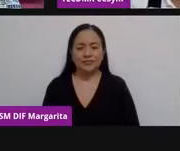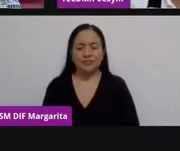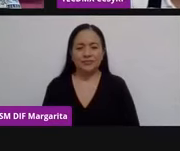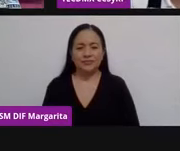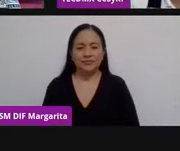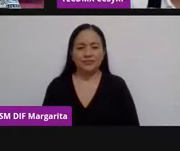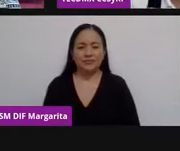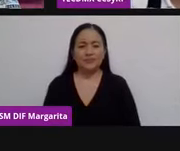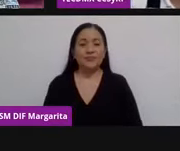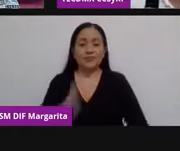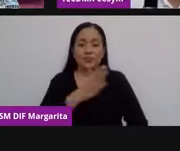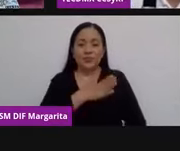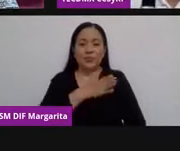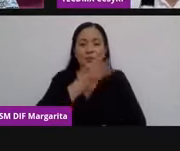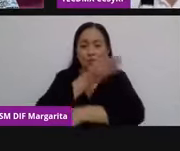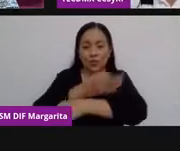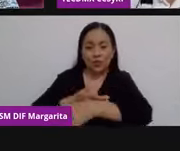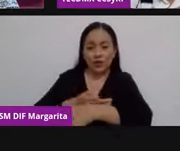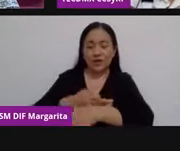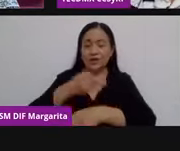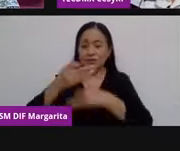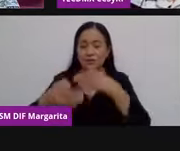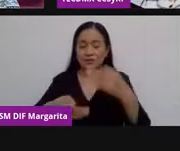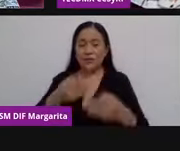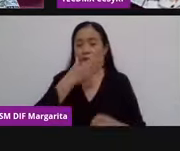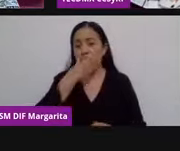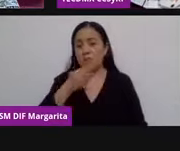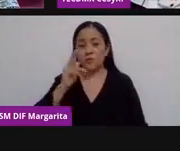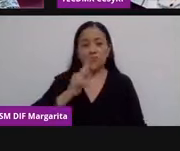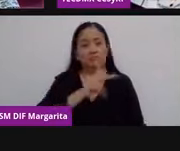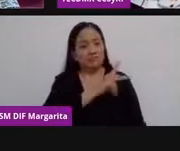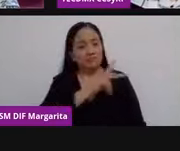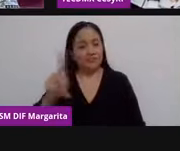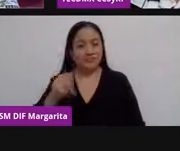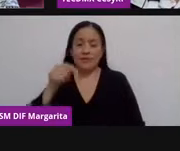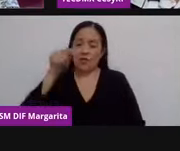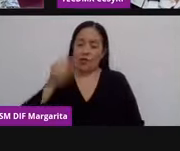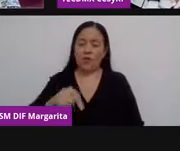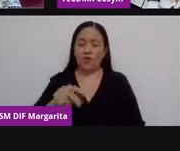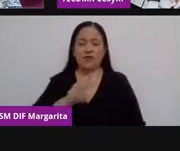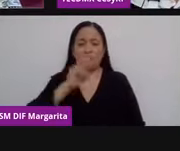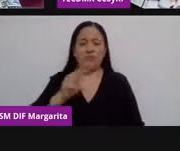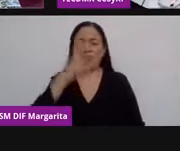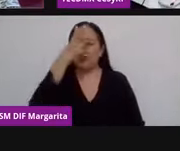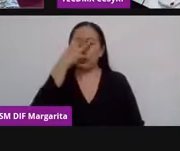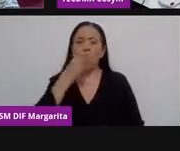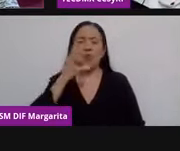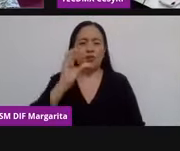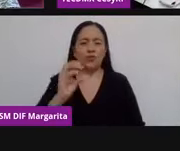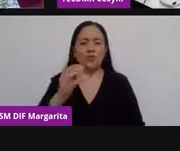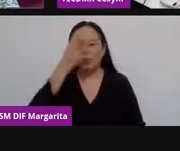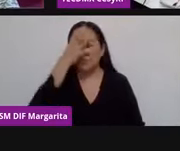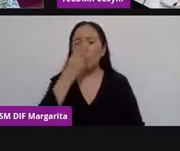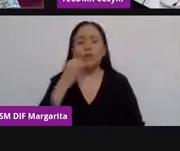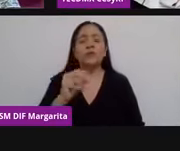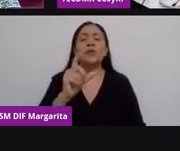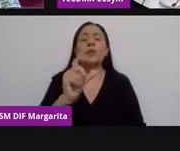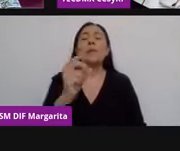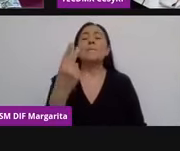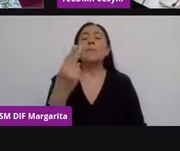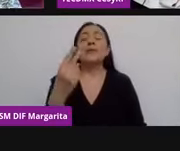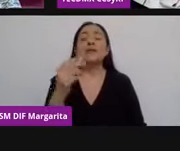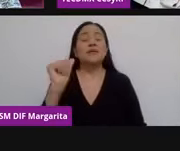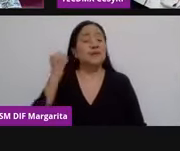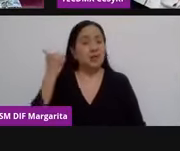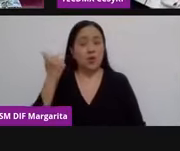Muy buenas tardes, tengan todas y todos ustedes en este hermosísimo miércoles 25 de agosto ya,